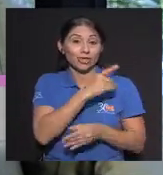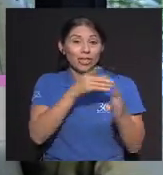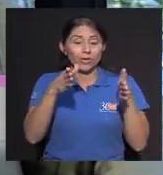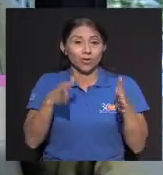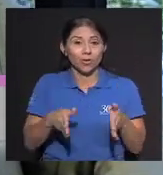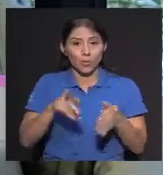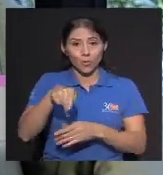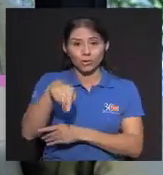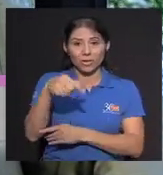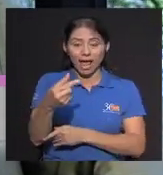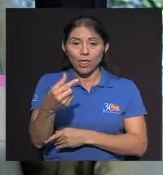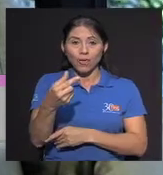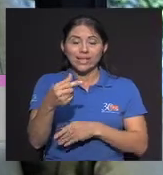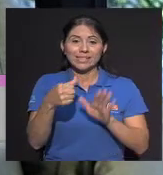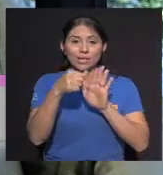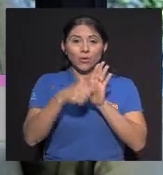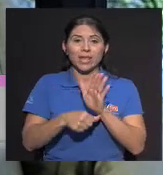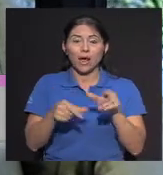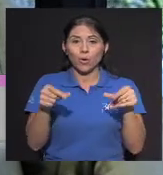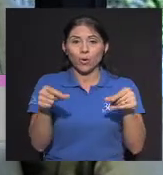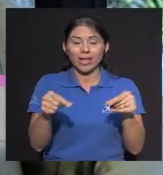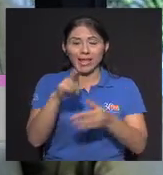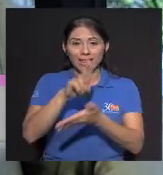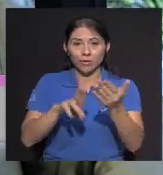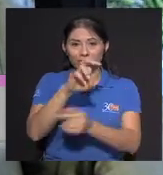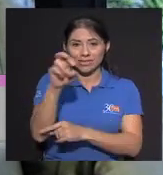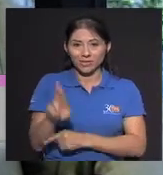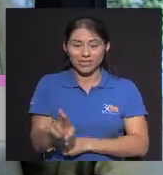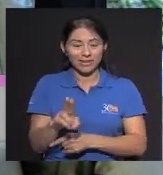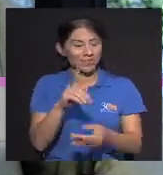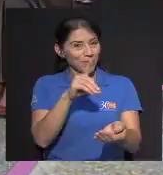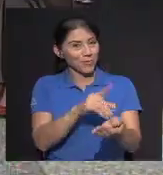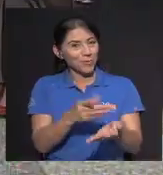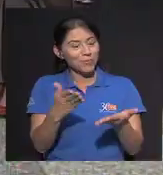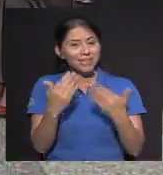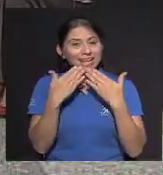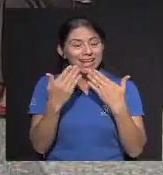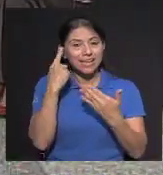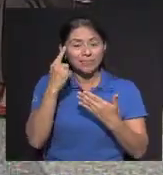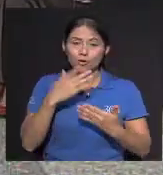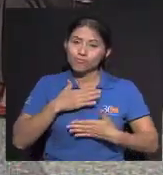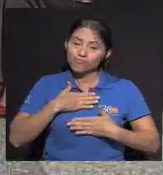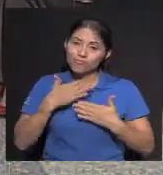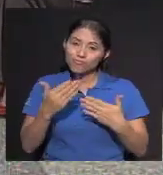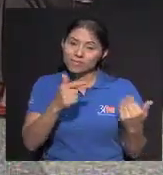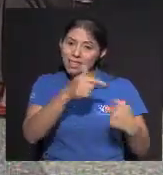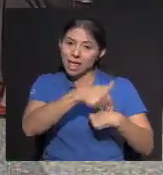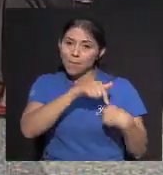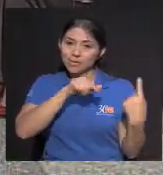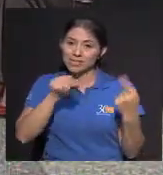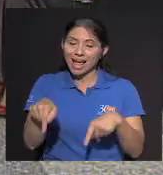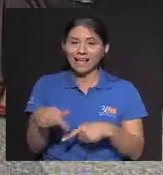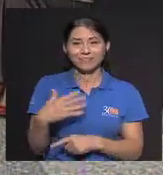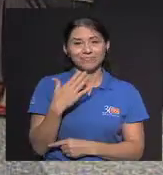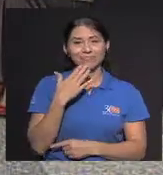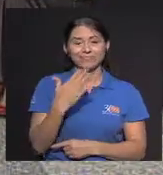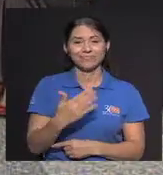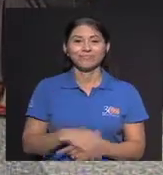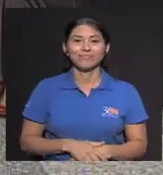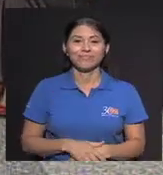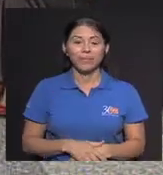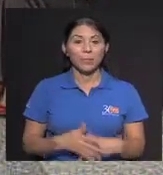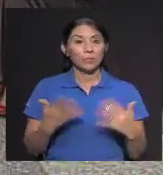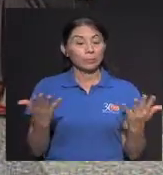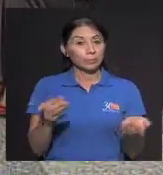cirugía oncológica de la Universidad de Costa Rica Y doctor Rojas, le agradecemos mucho su gentileza, su tiempo por estar aquí Muchas gracias